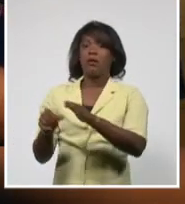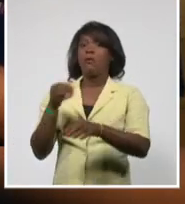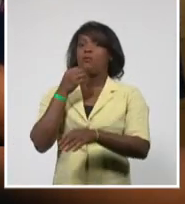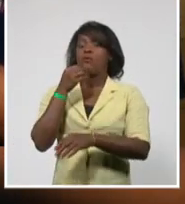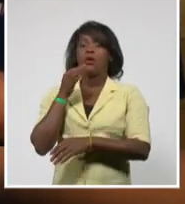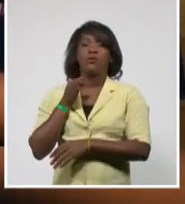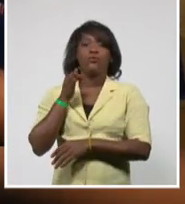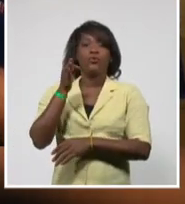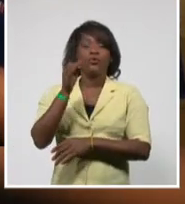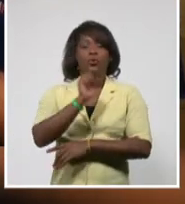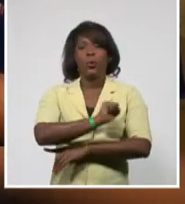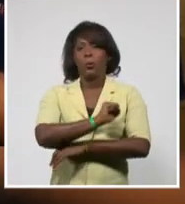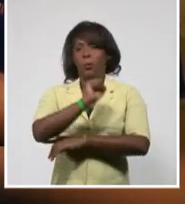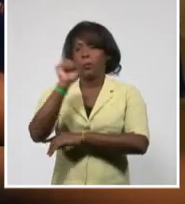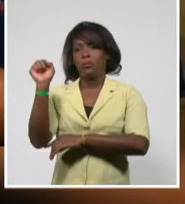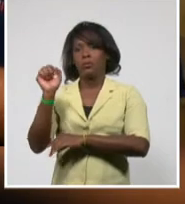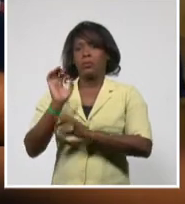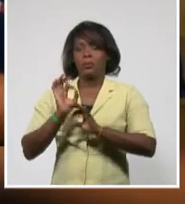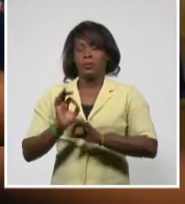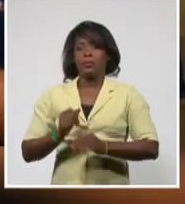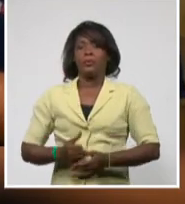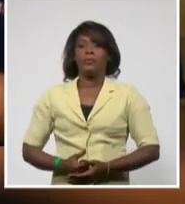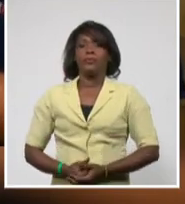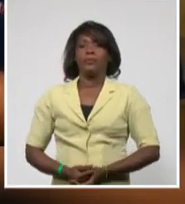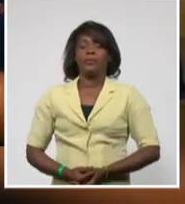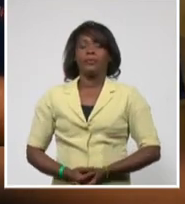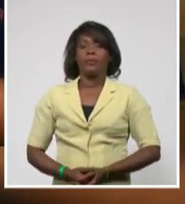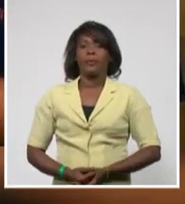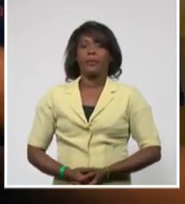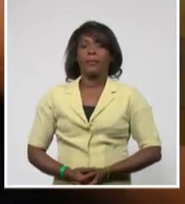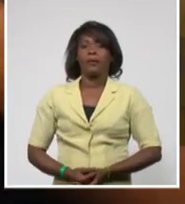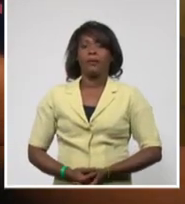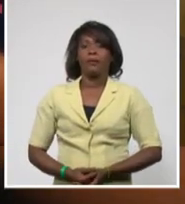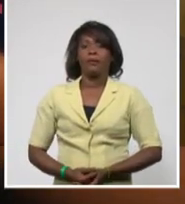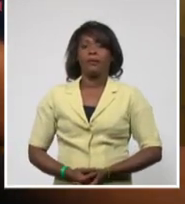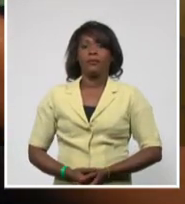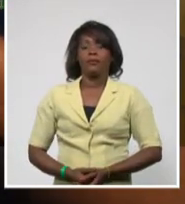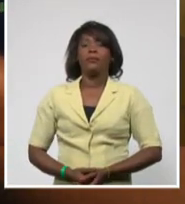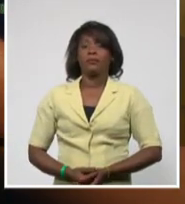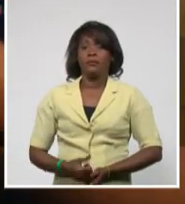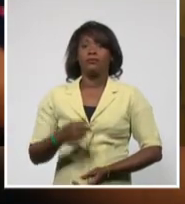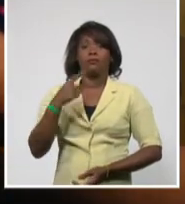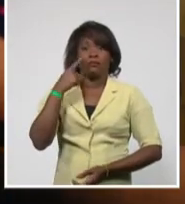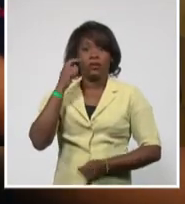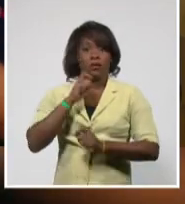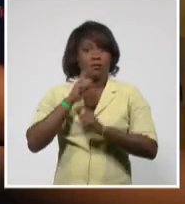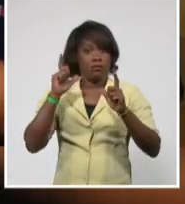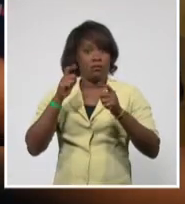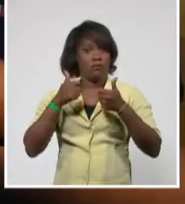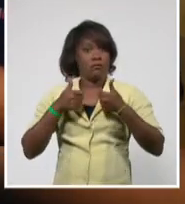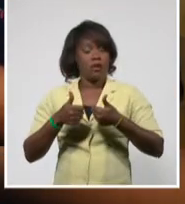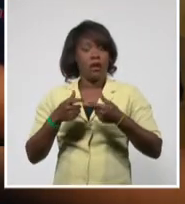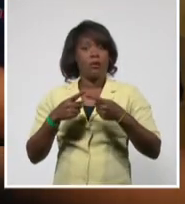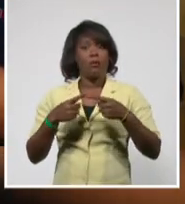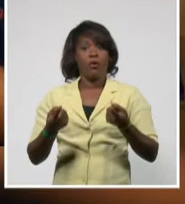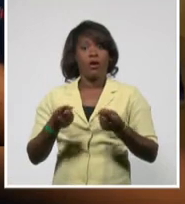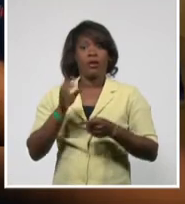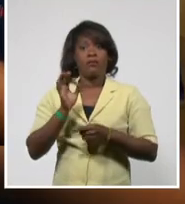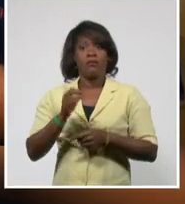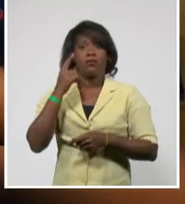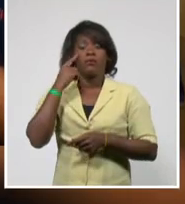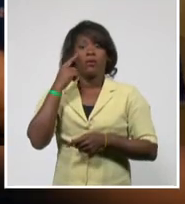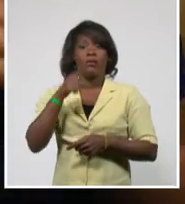Luis Arce, logran el tan anhelado voto popular mayoritario. Ojo, no lo tendrán fácil porque la derecha está